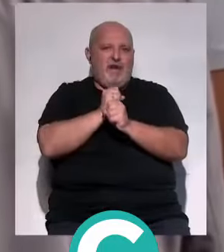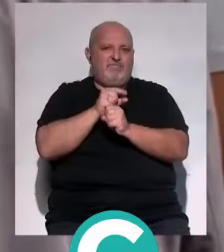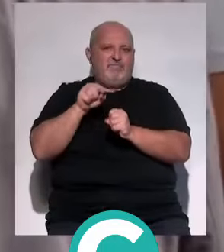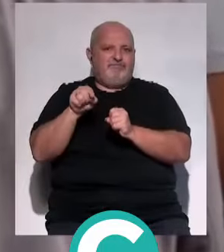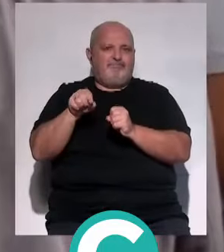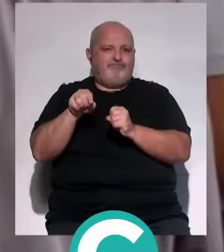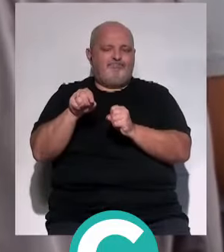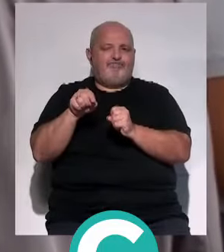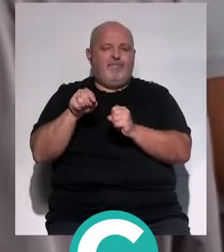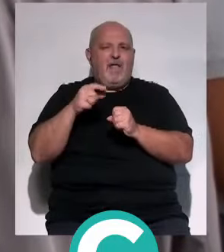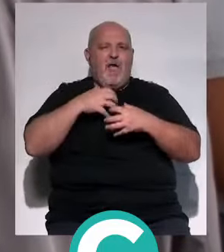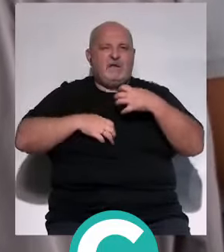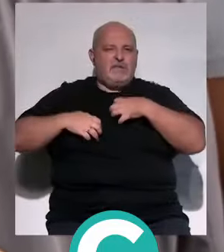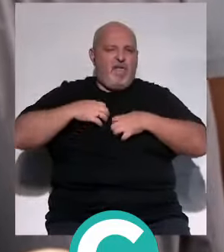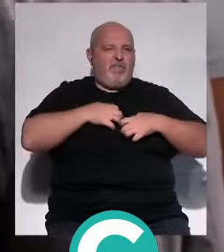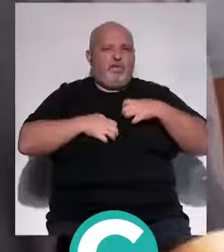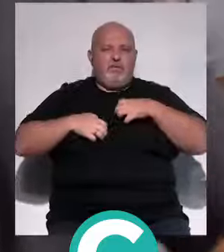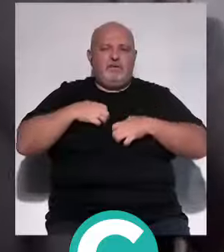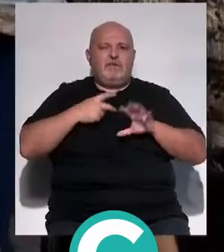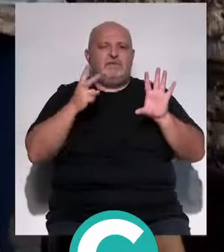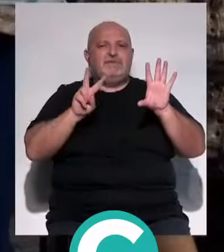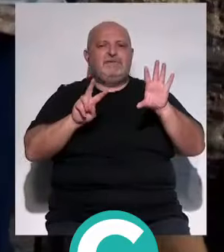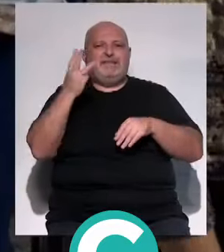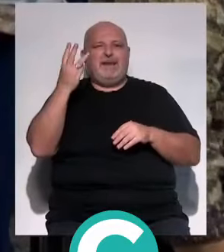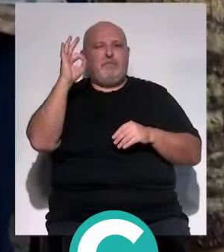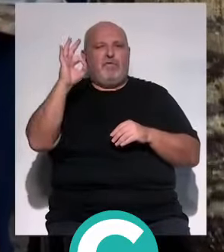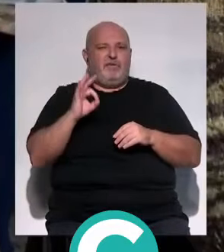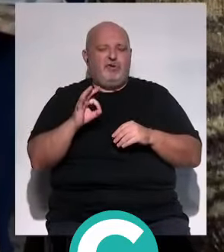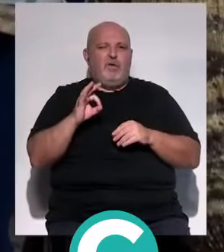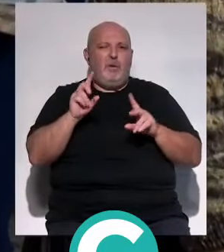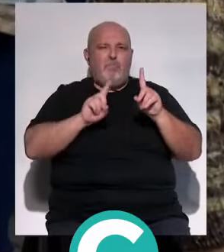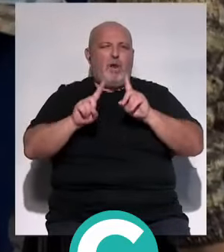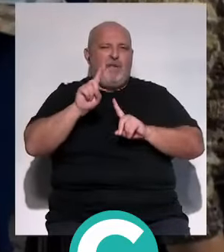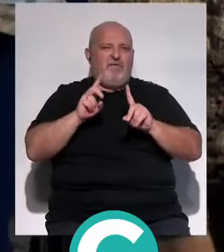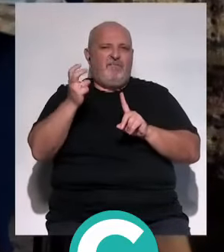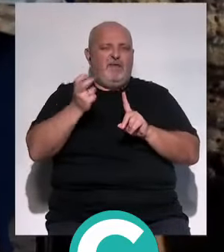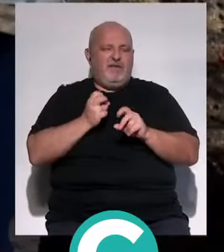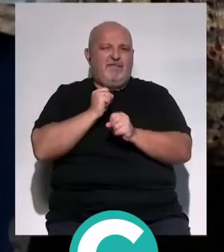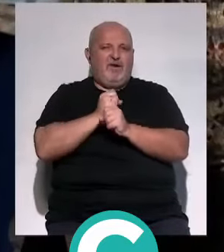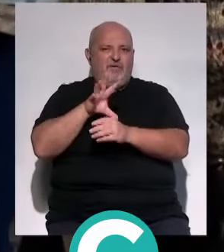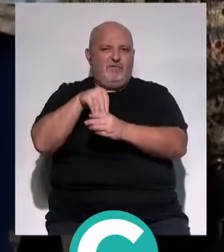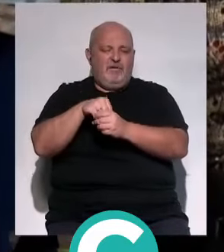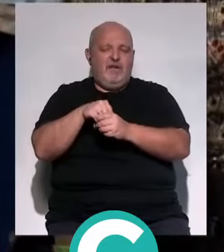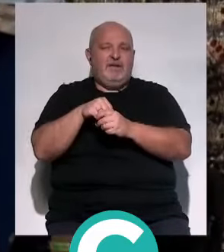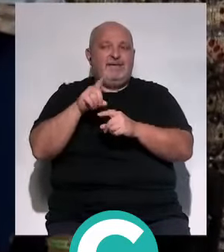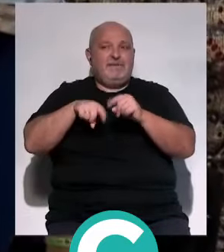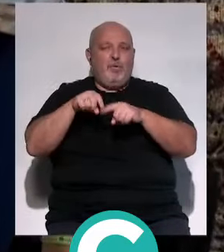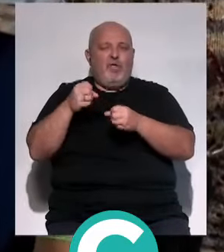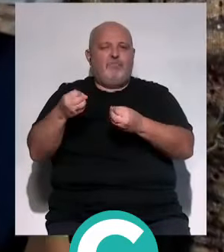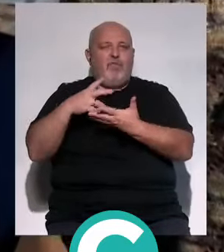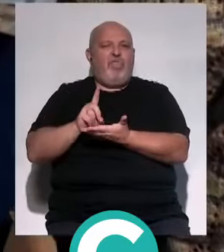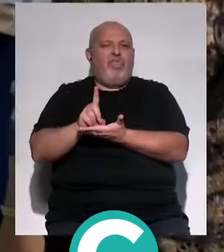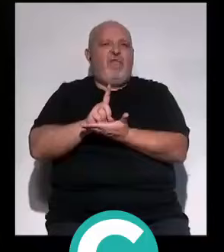Los episodios de ansiedad representan el 73% de los problemas de salud en el trabajo, según los datos